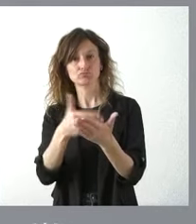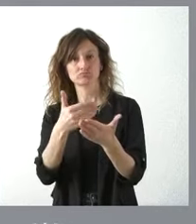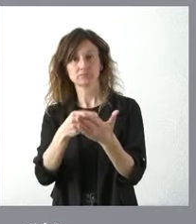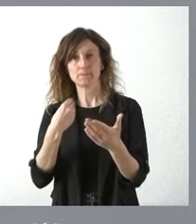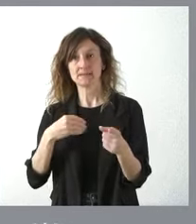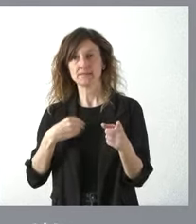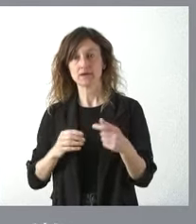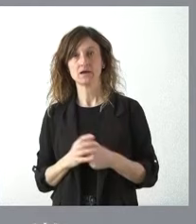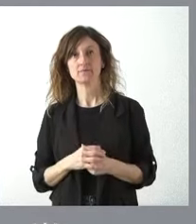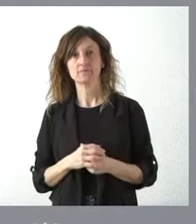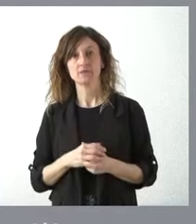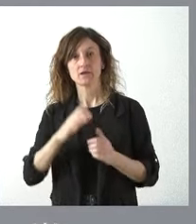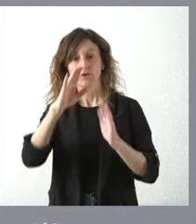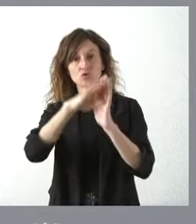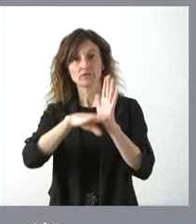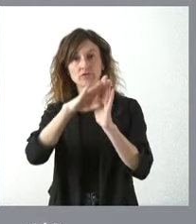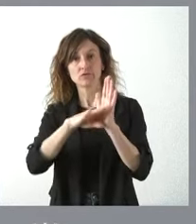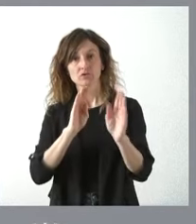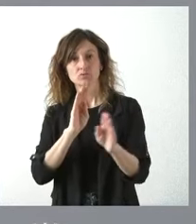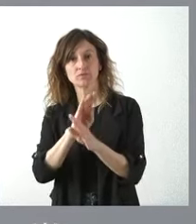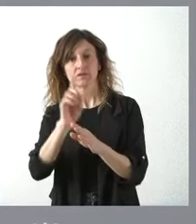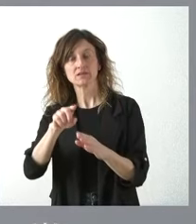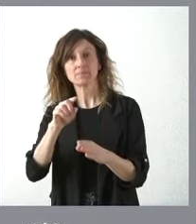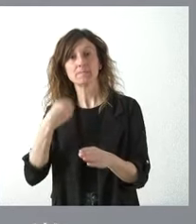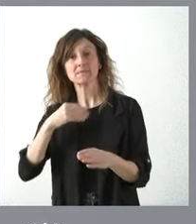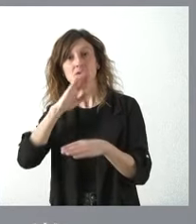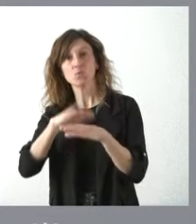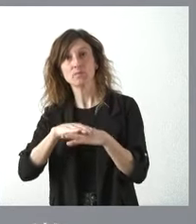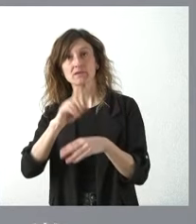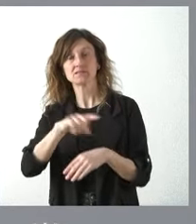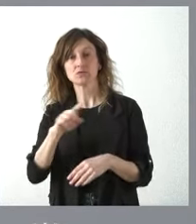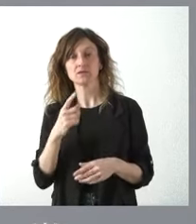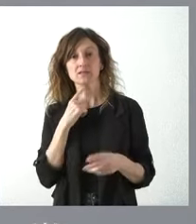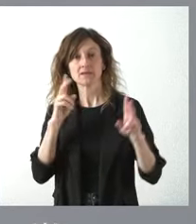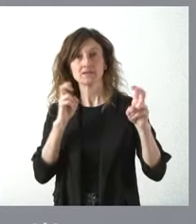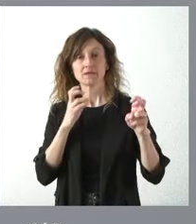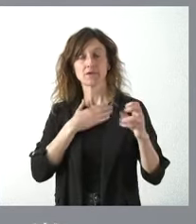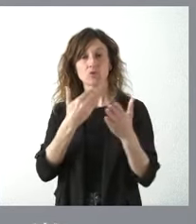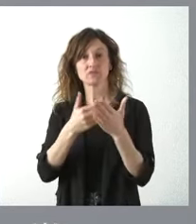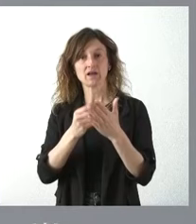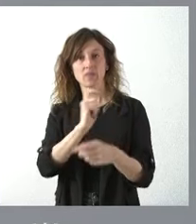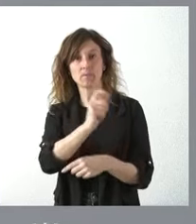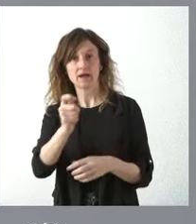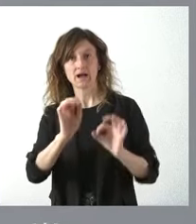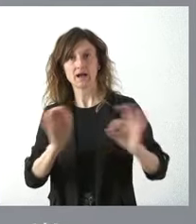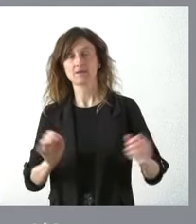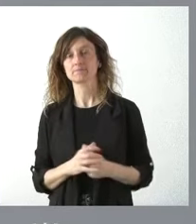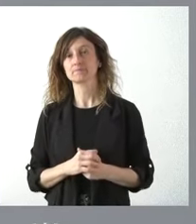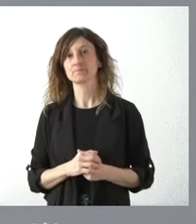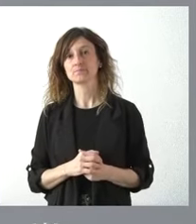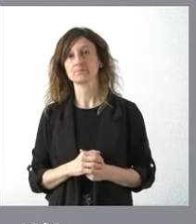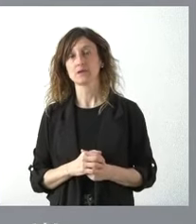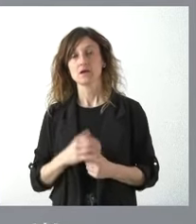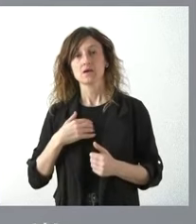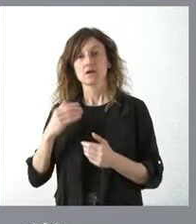otorgada de las condiciones de la subvención y del cumplimiento de la misma y de pagar por aquello que se justifica conforme a la subvención concedida sin entrar